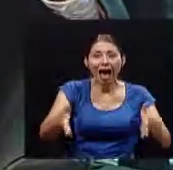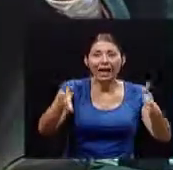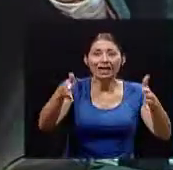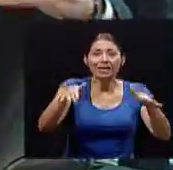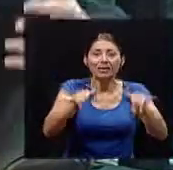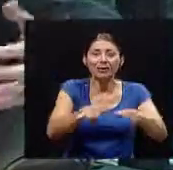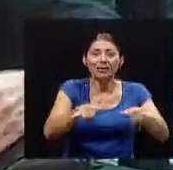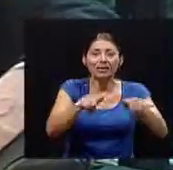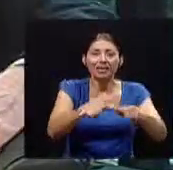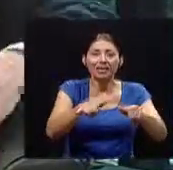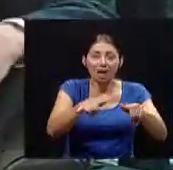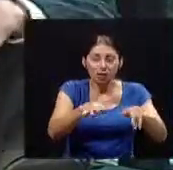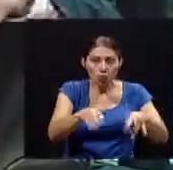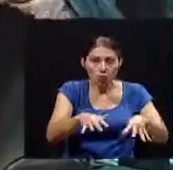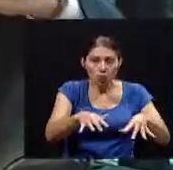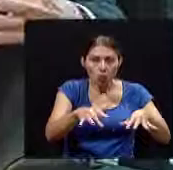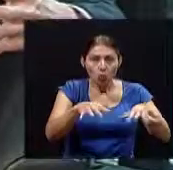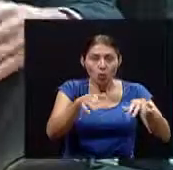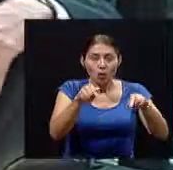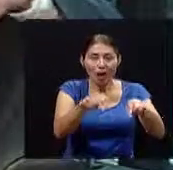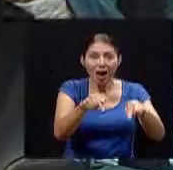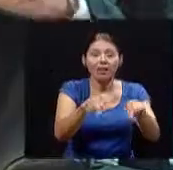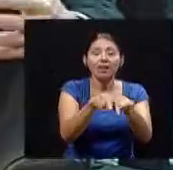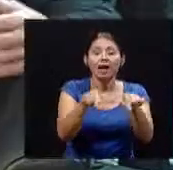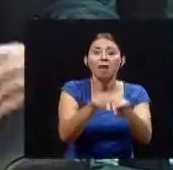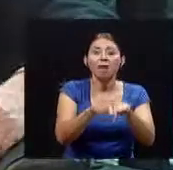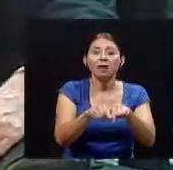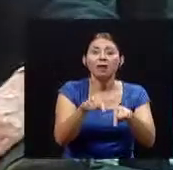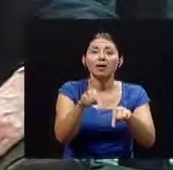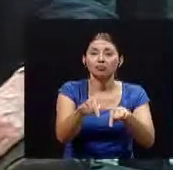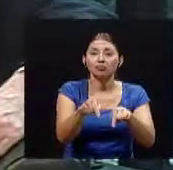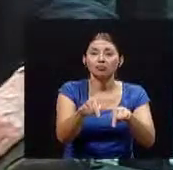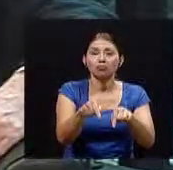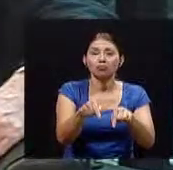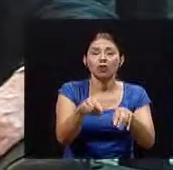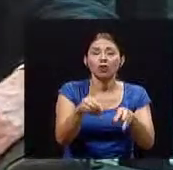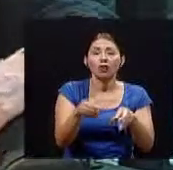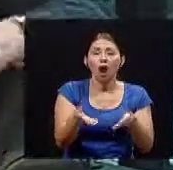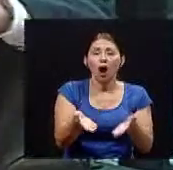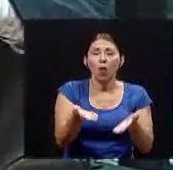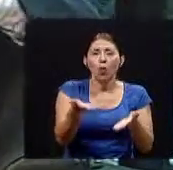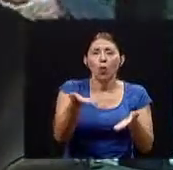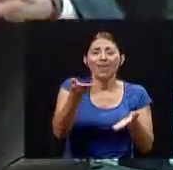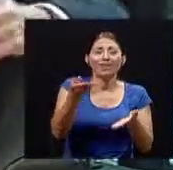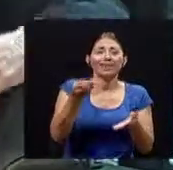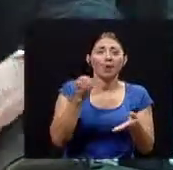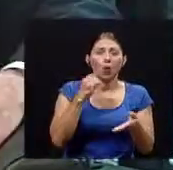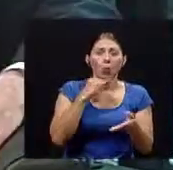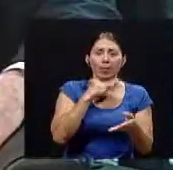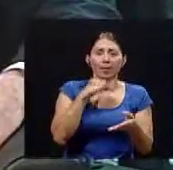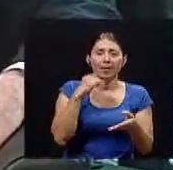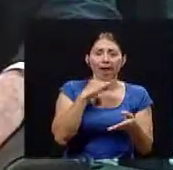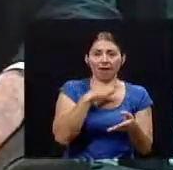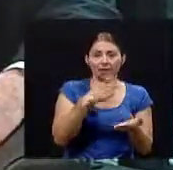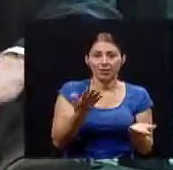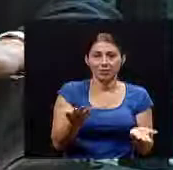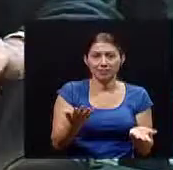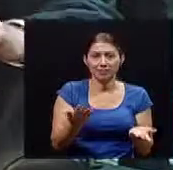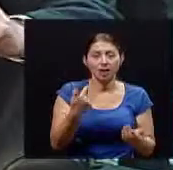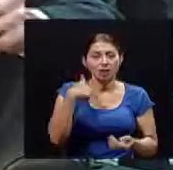no solamente los sedimentas sino que aumenta también el grado de contaminantes al estar esos terrenos expuestos